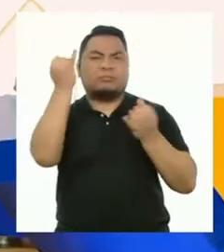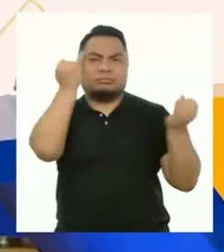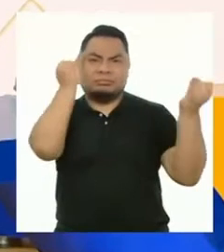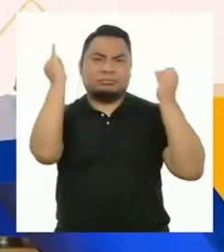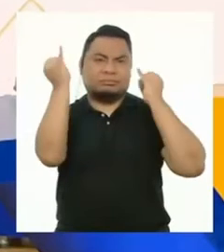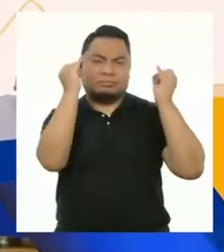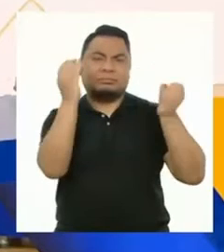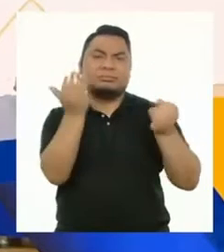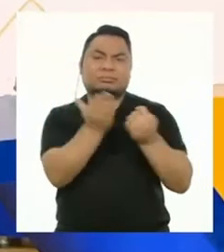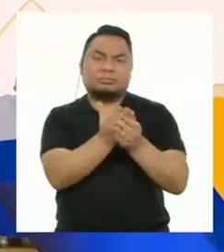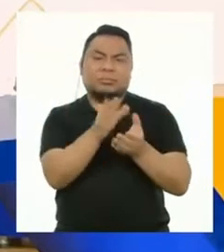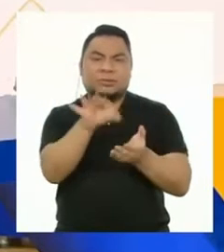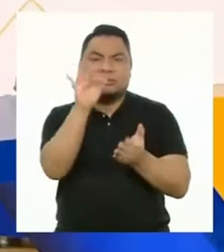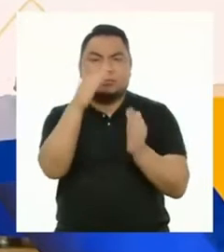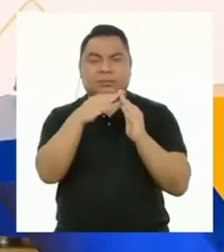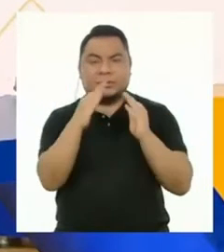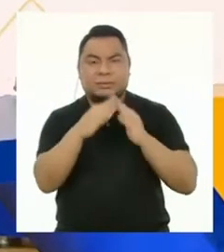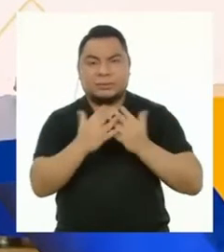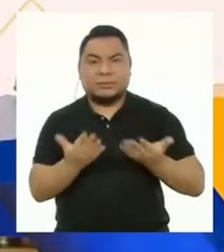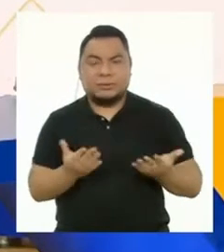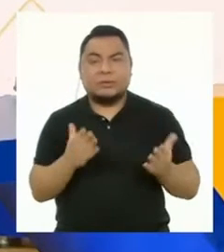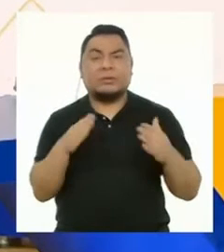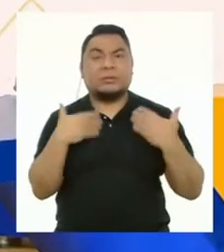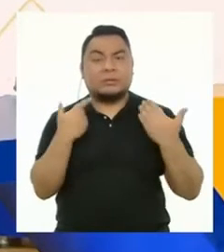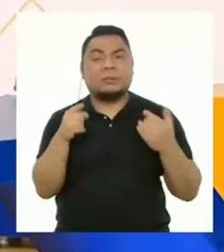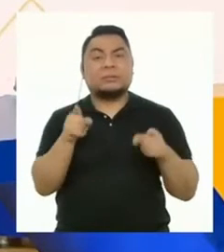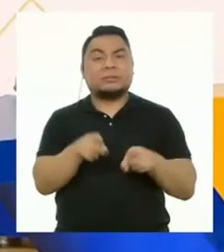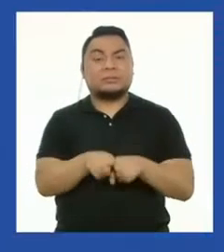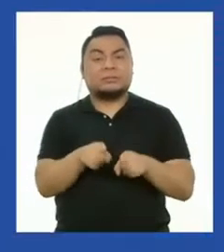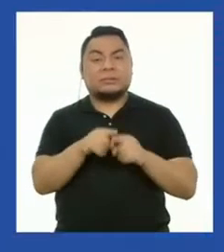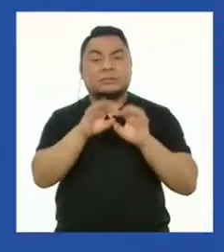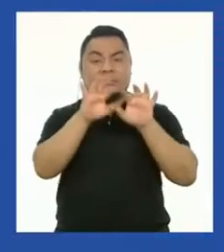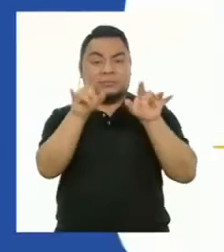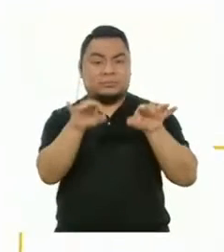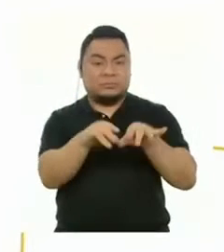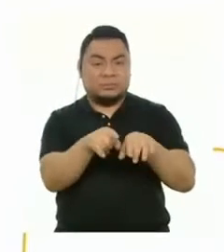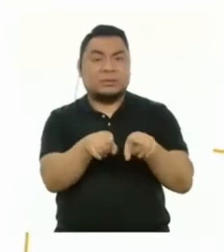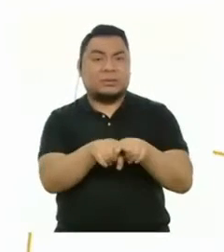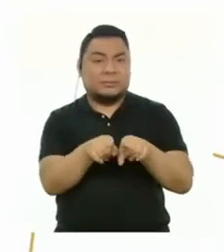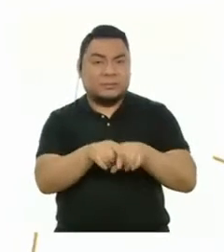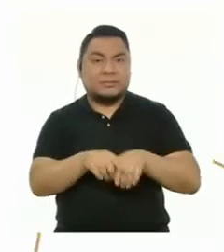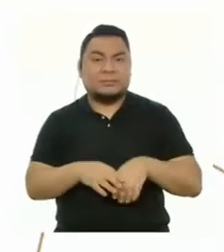materiales que encontramos en casa. Incluso puede ser virtual.